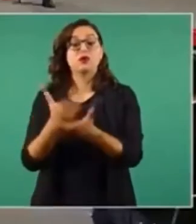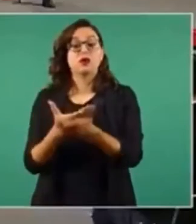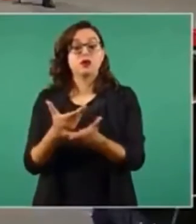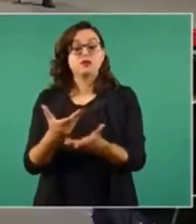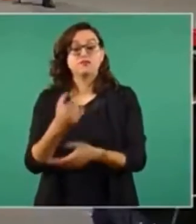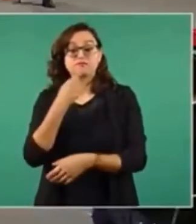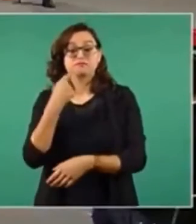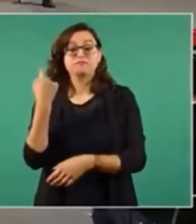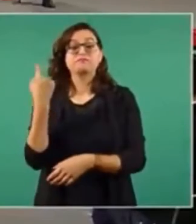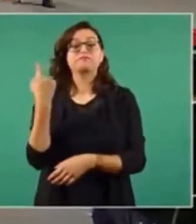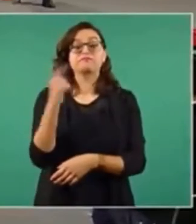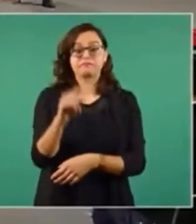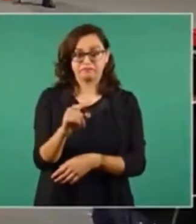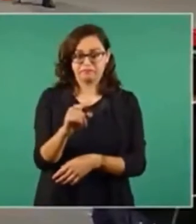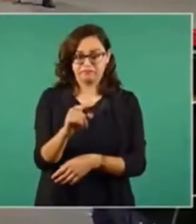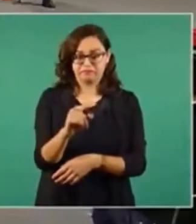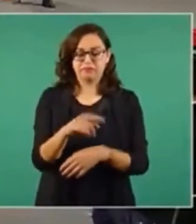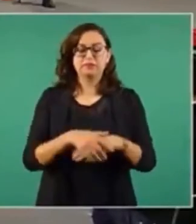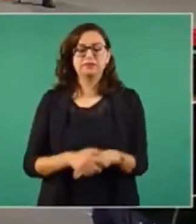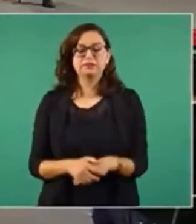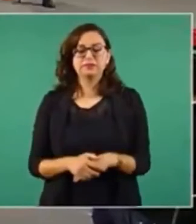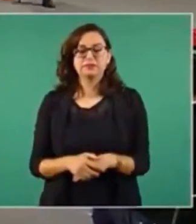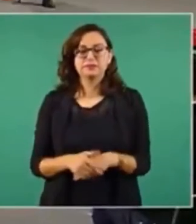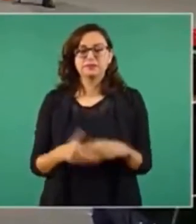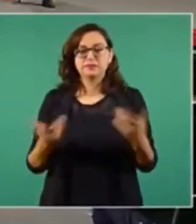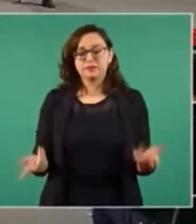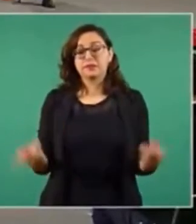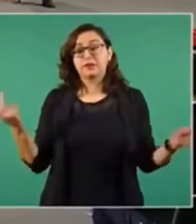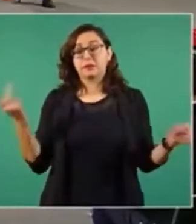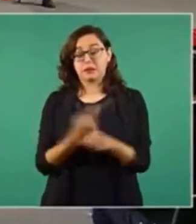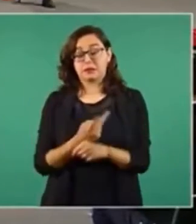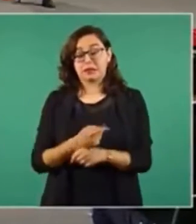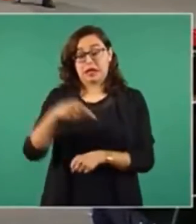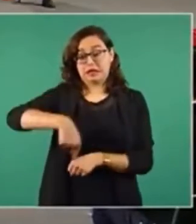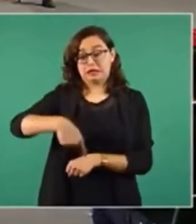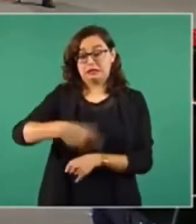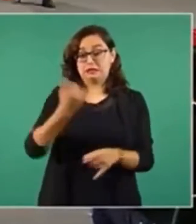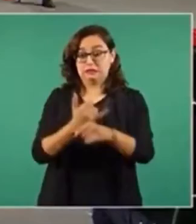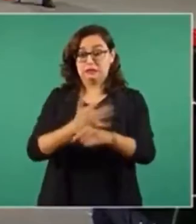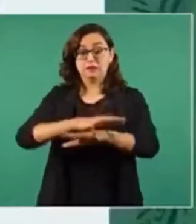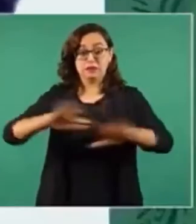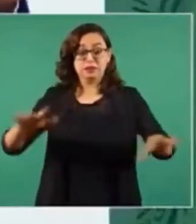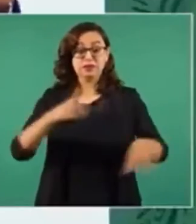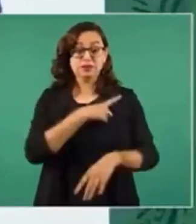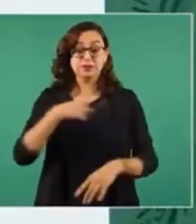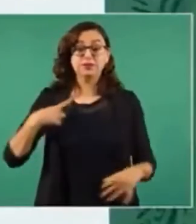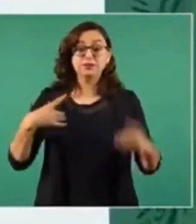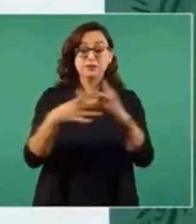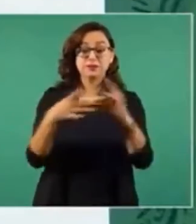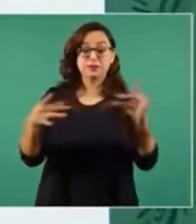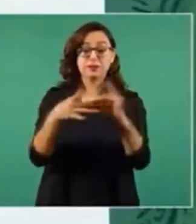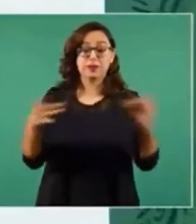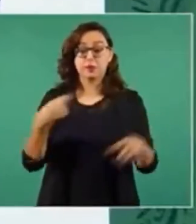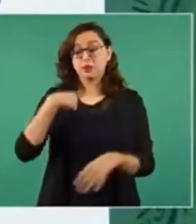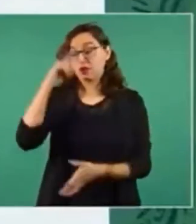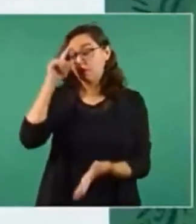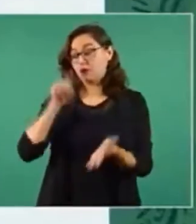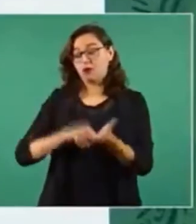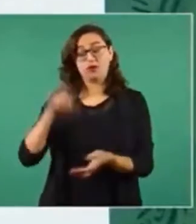porque está difícil que en Televisa o en cualquier otro medio en Reforma